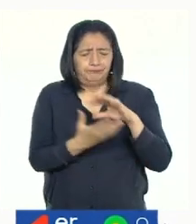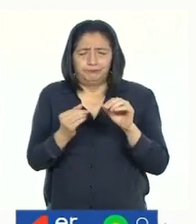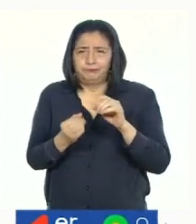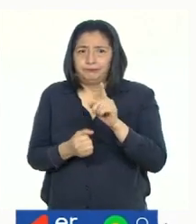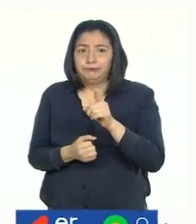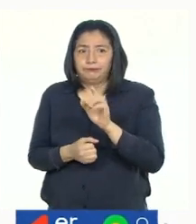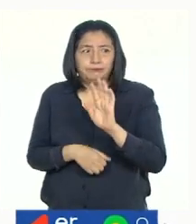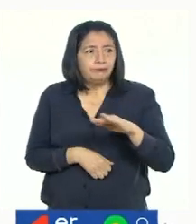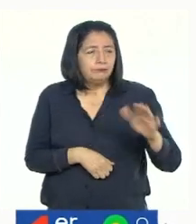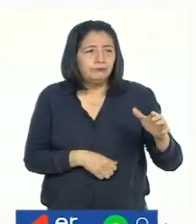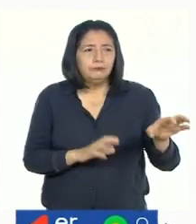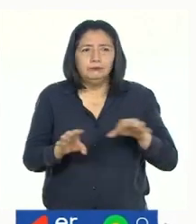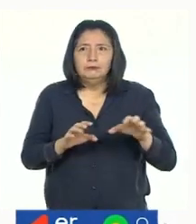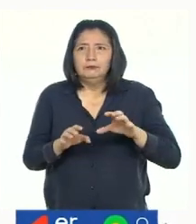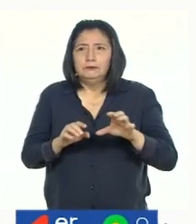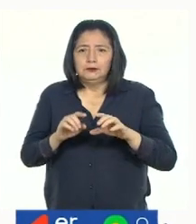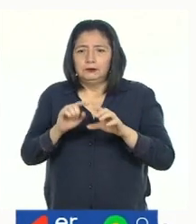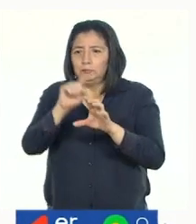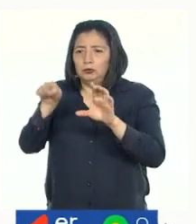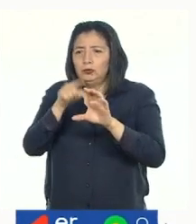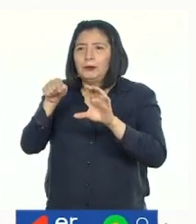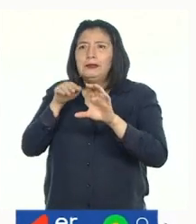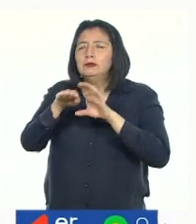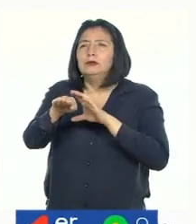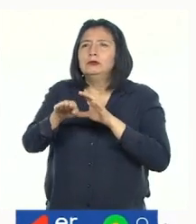¡Los niños! ¡Hacen un agujero en el muro!